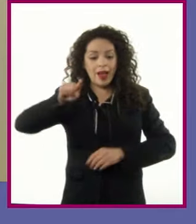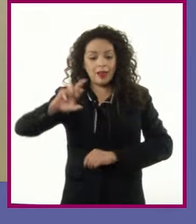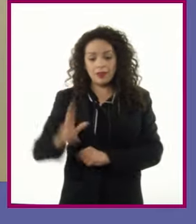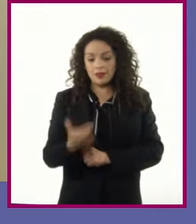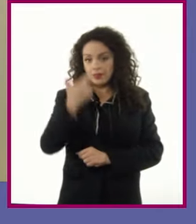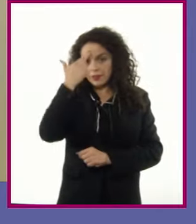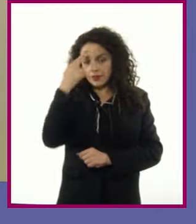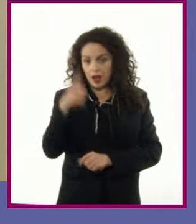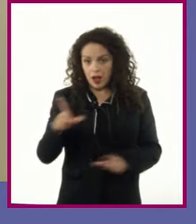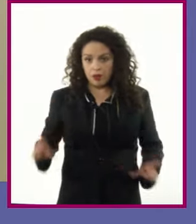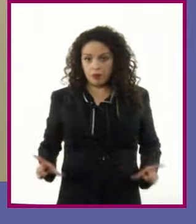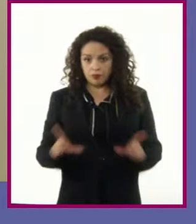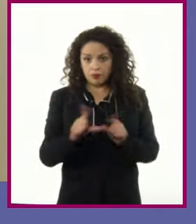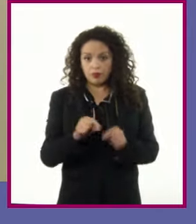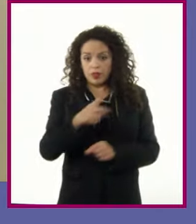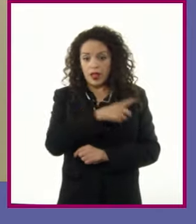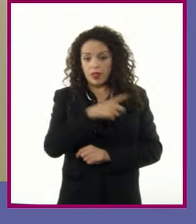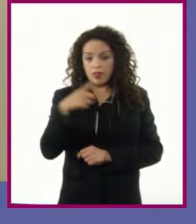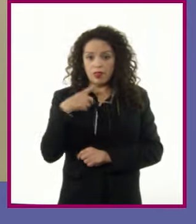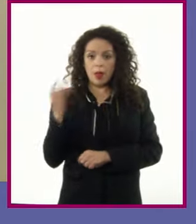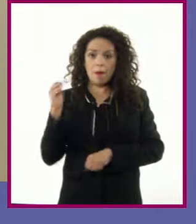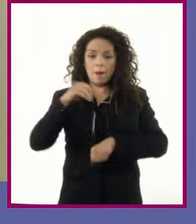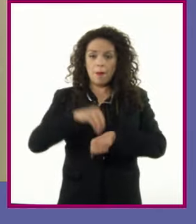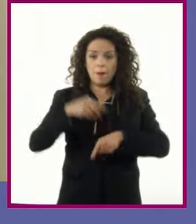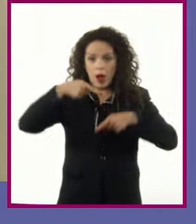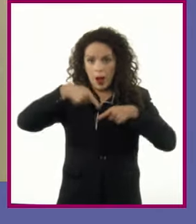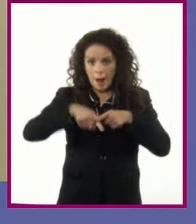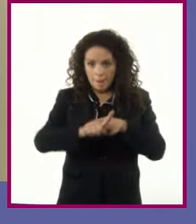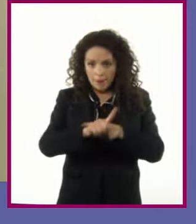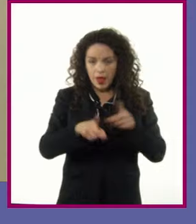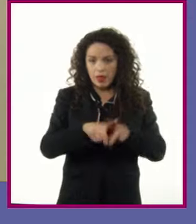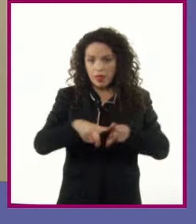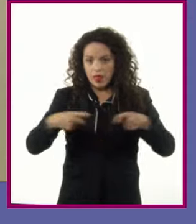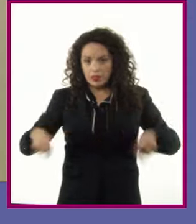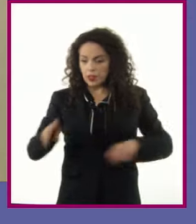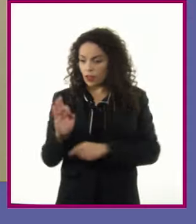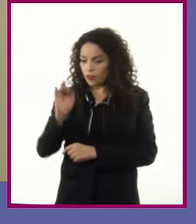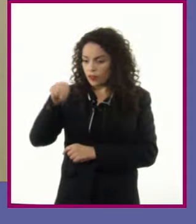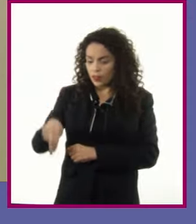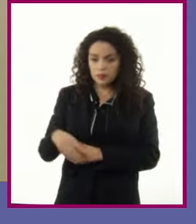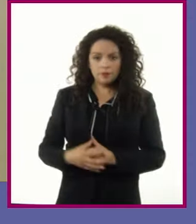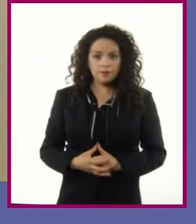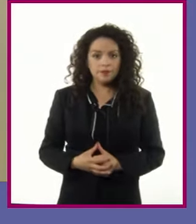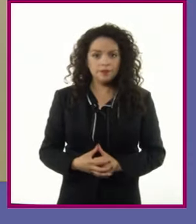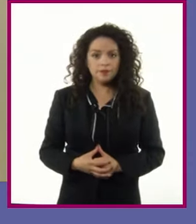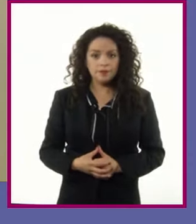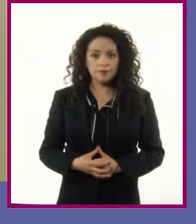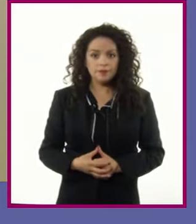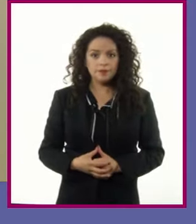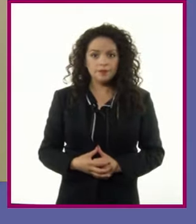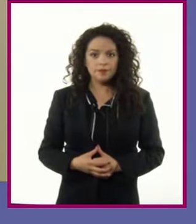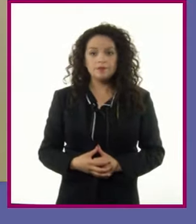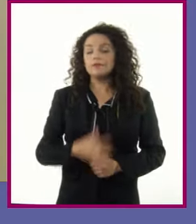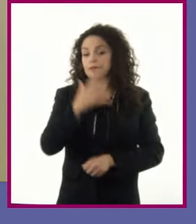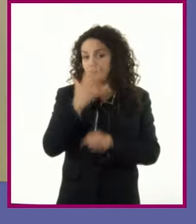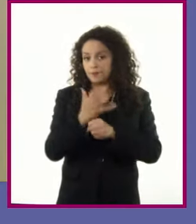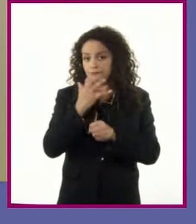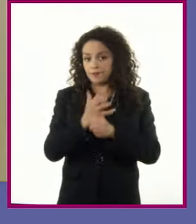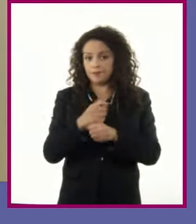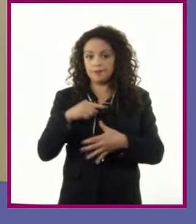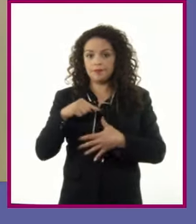estructura del resumen lleva introducción, desarrollo y conclusiones Número 5